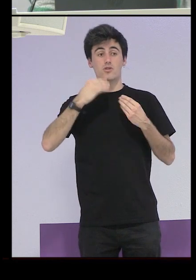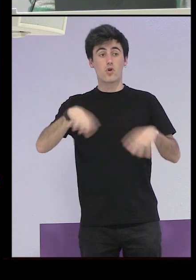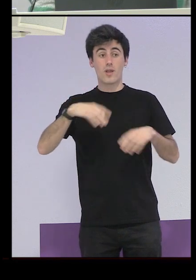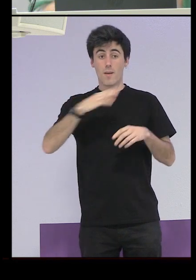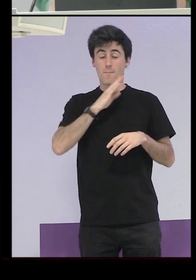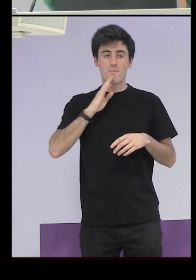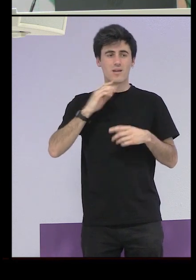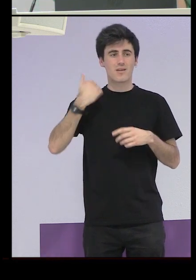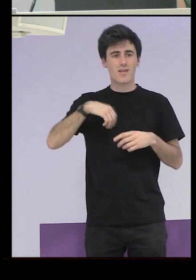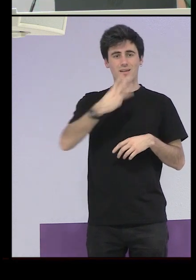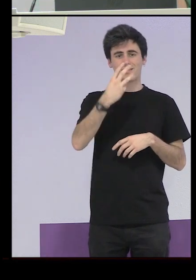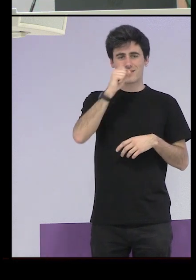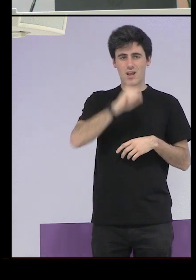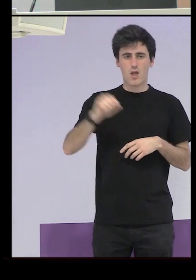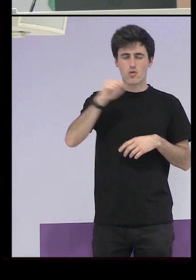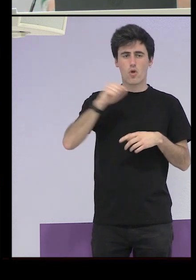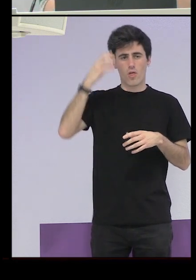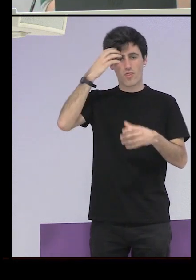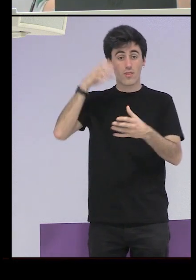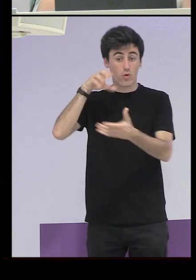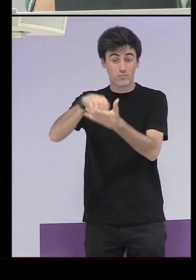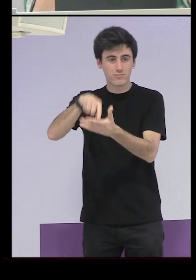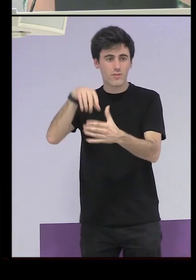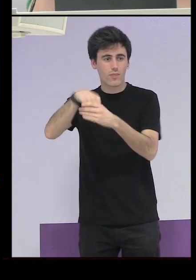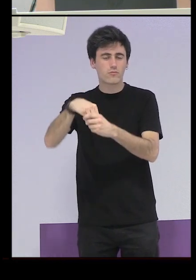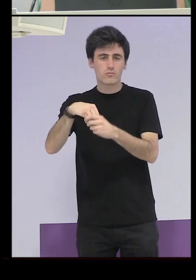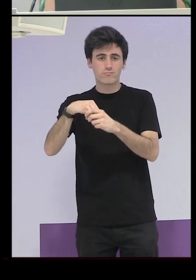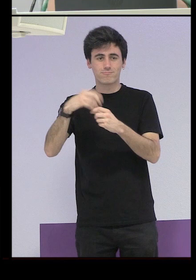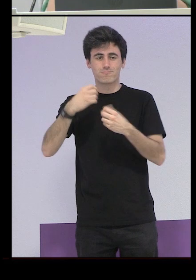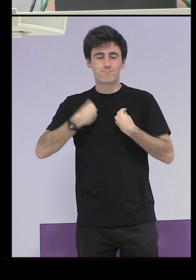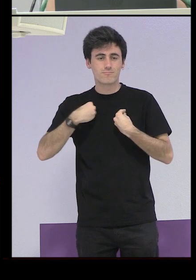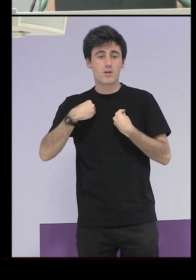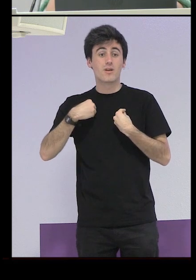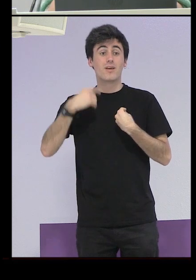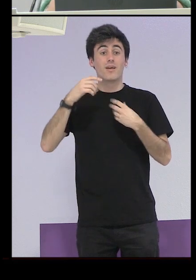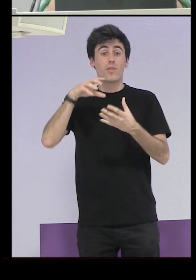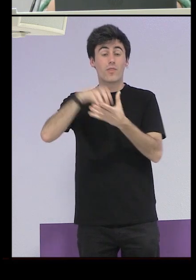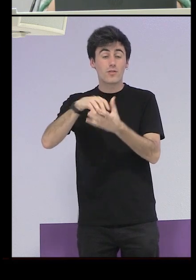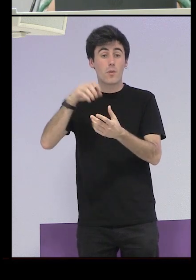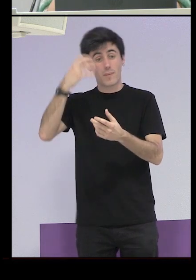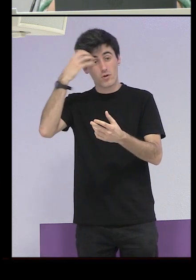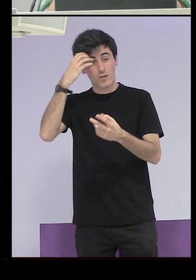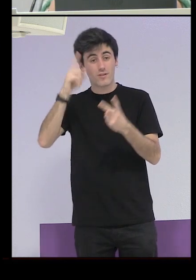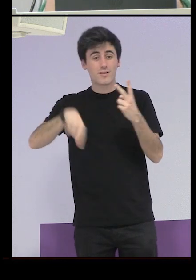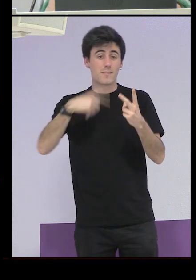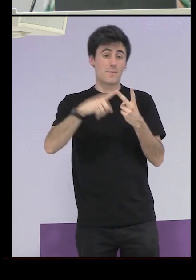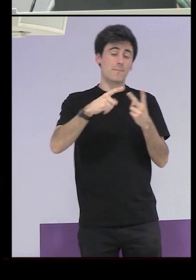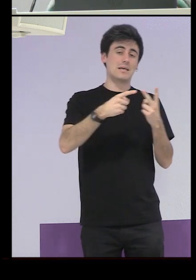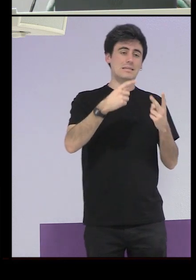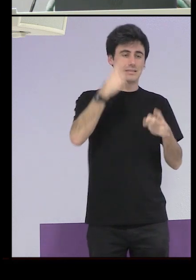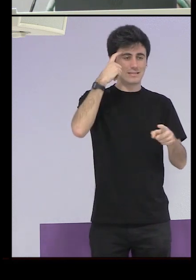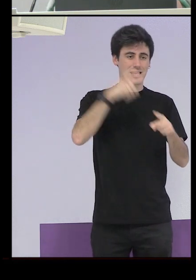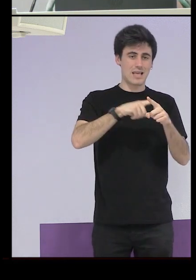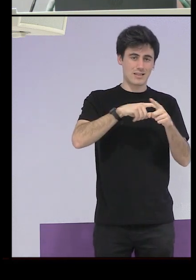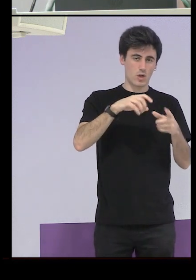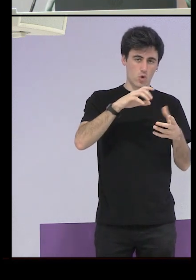estuvo más de tres años en diferentes centros del patronato y ella estuvo entre centros de patronato y psiquiátricos que traigo traigo su historia